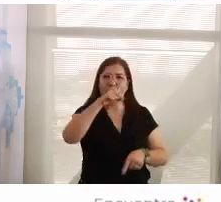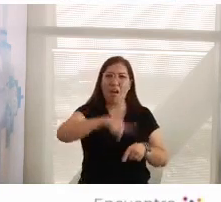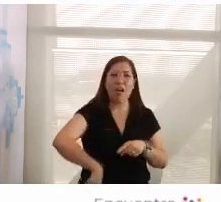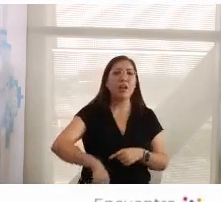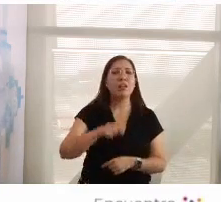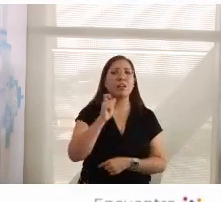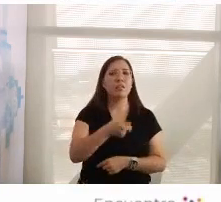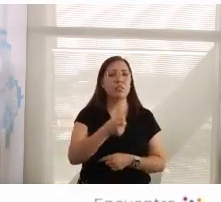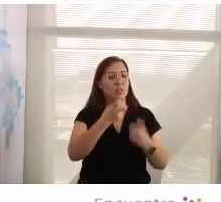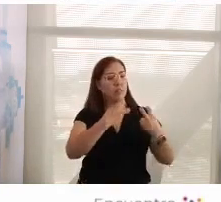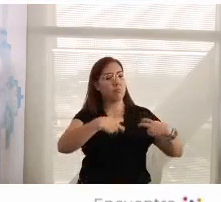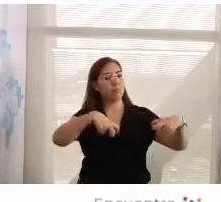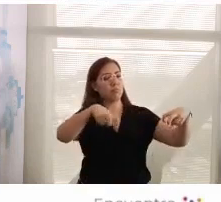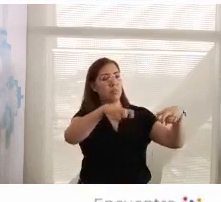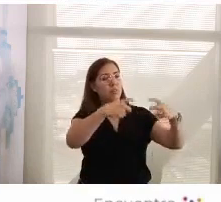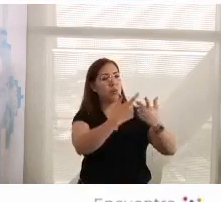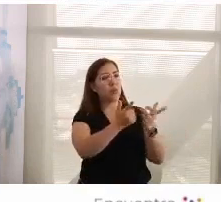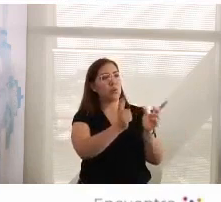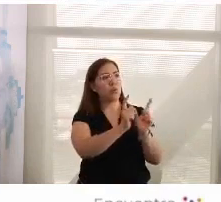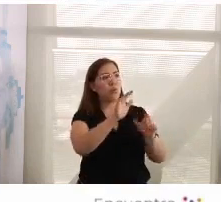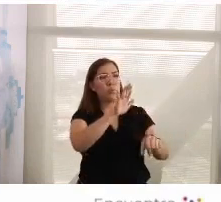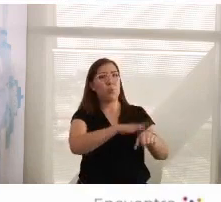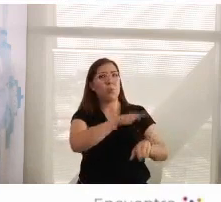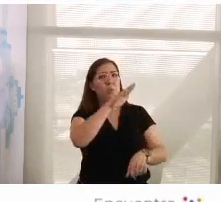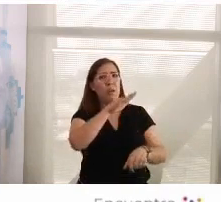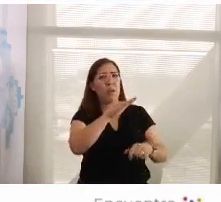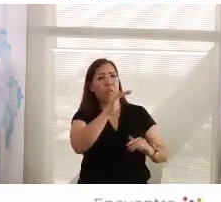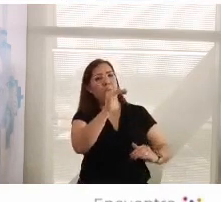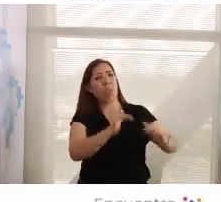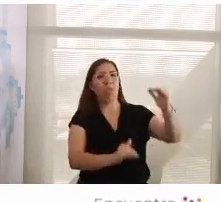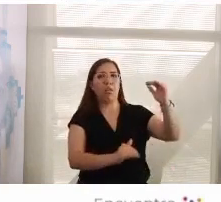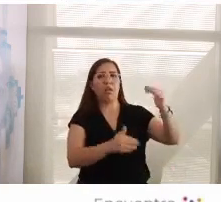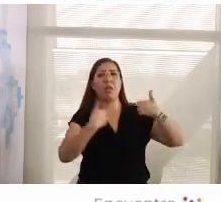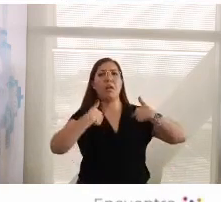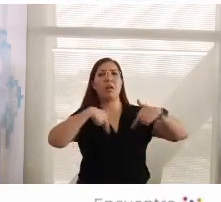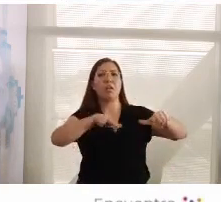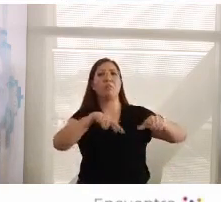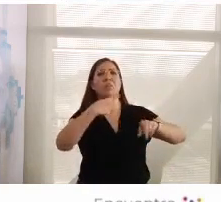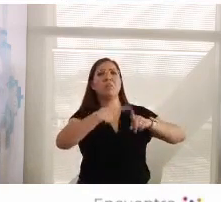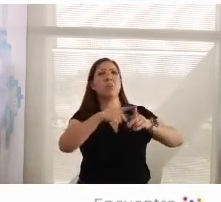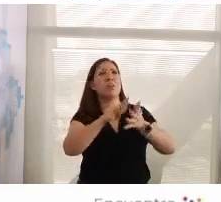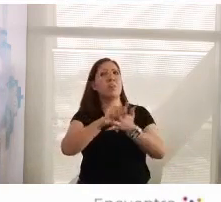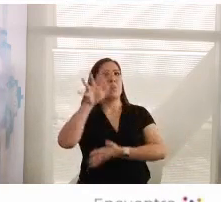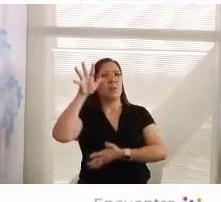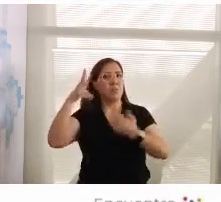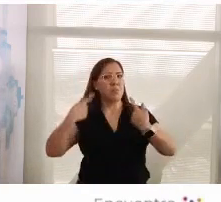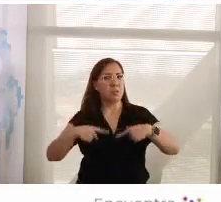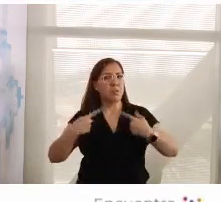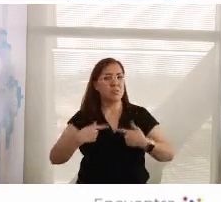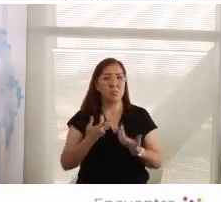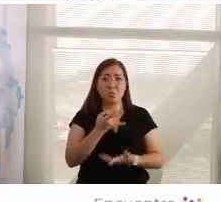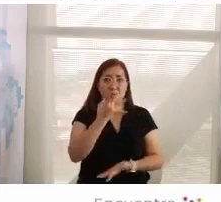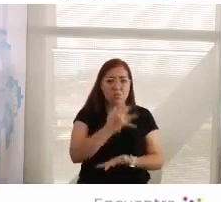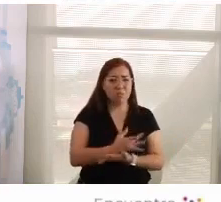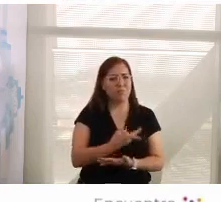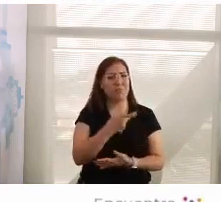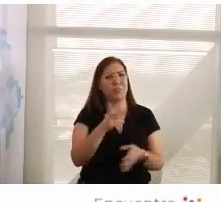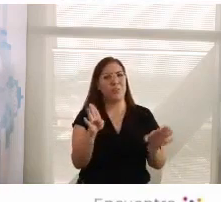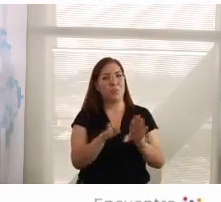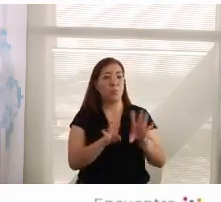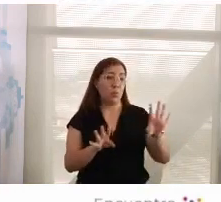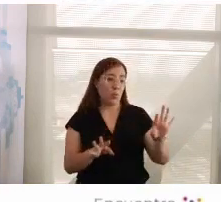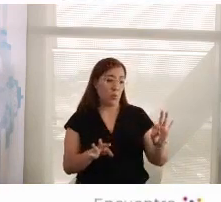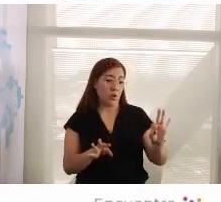el Congreso esté desproporcionadamente representado por los mayoritarios, nada más. Si el 40